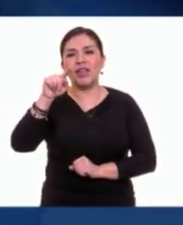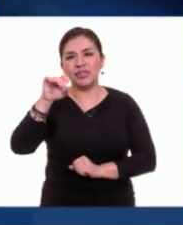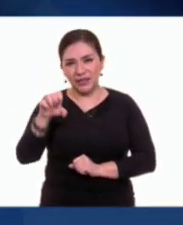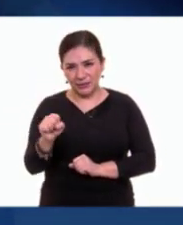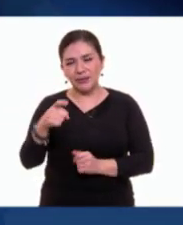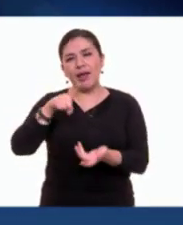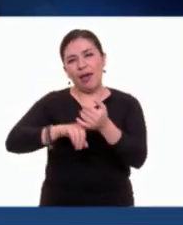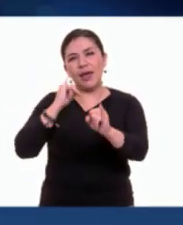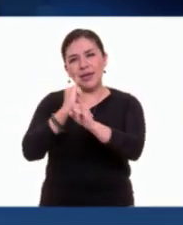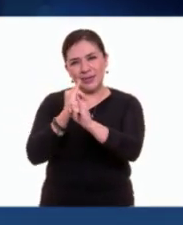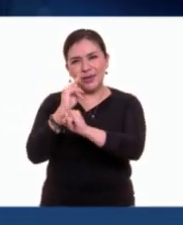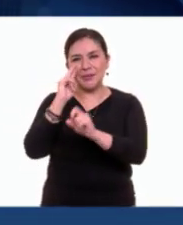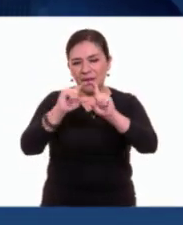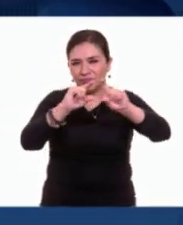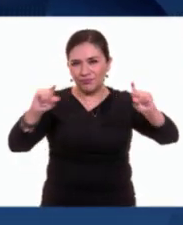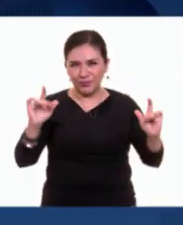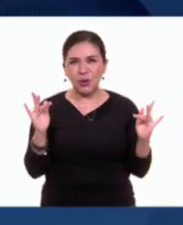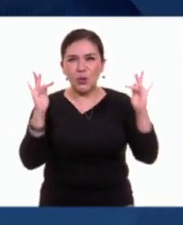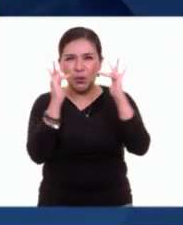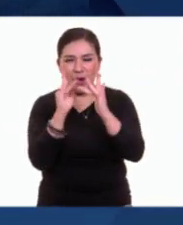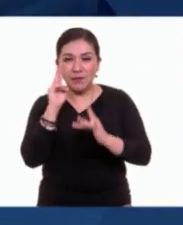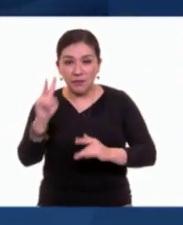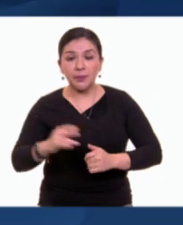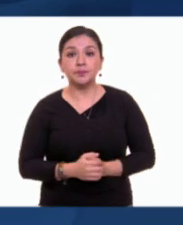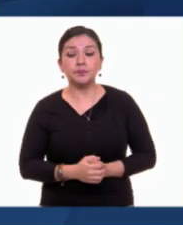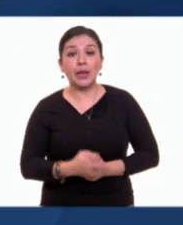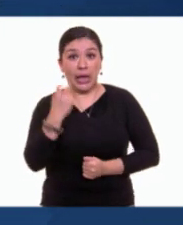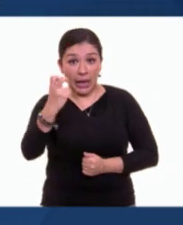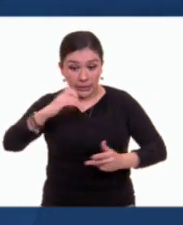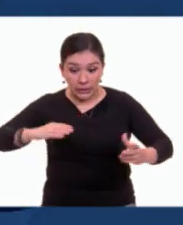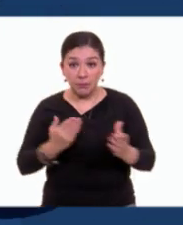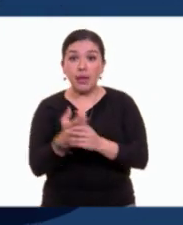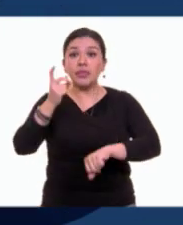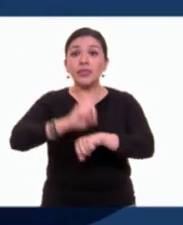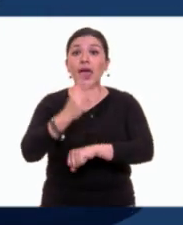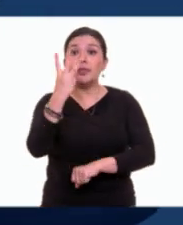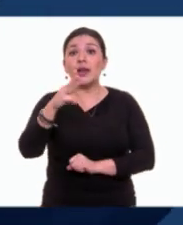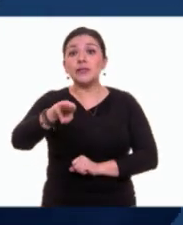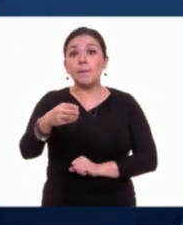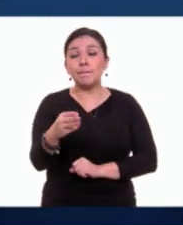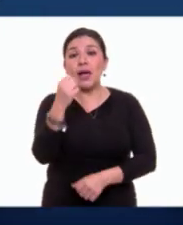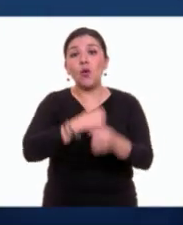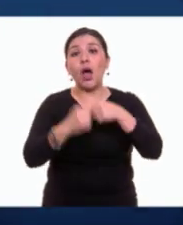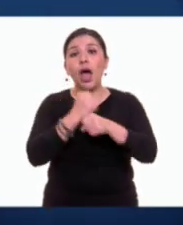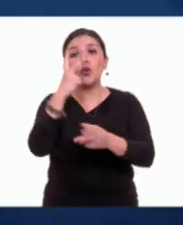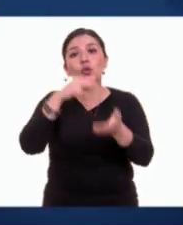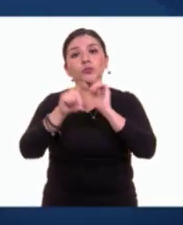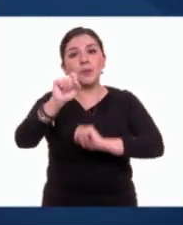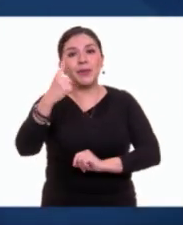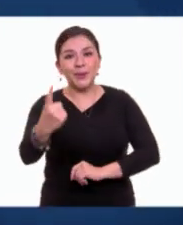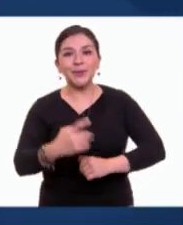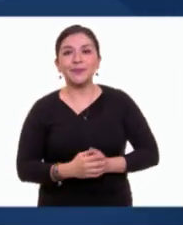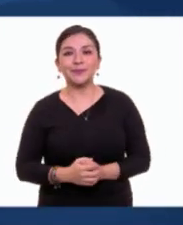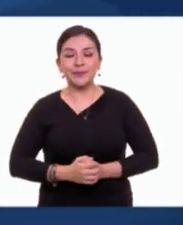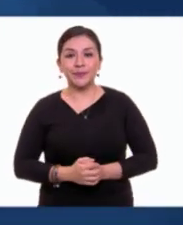Virtual, ahí tienen el enlace, y fue recuperado el 3 de mayo del 2021.